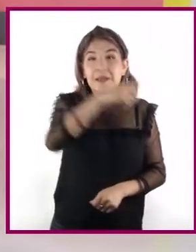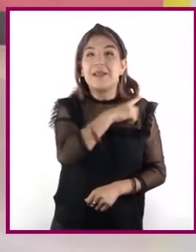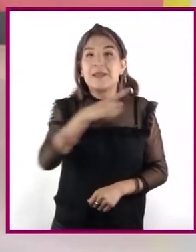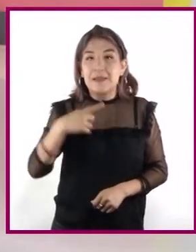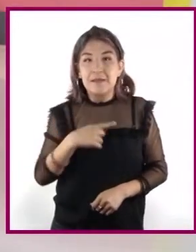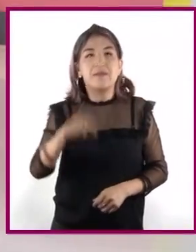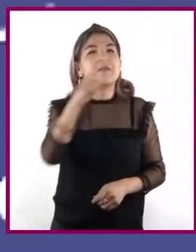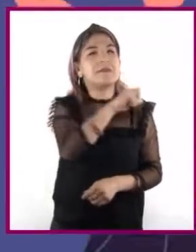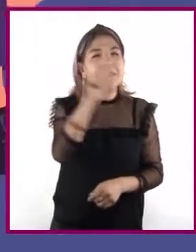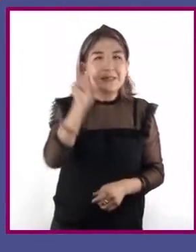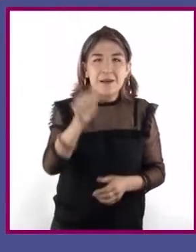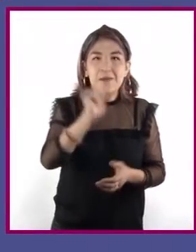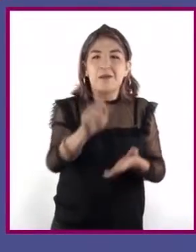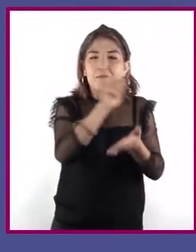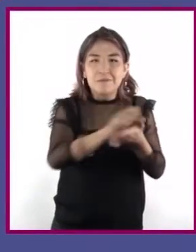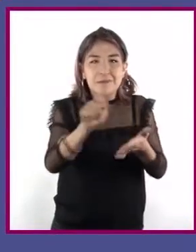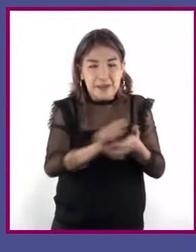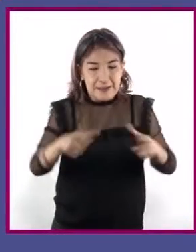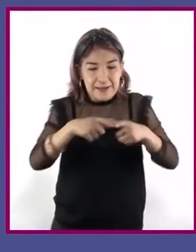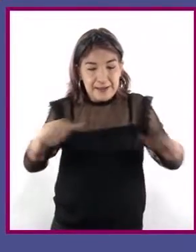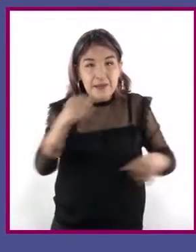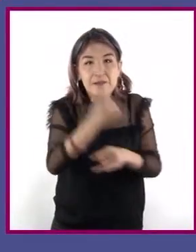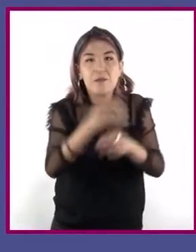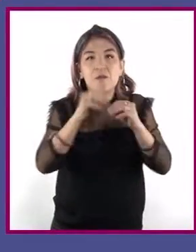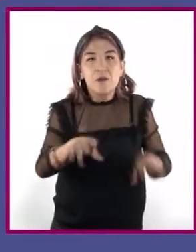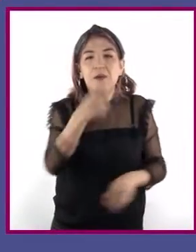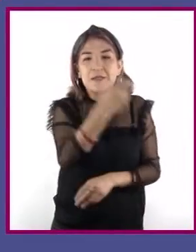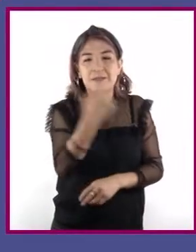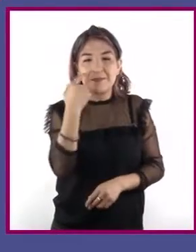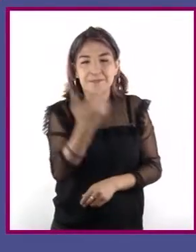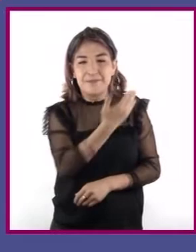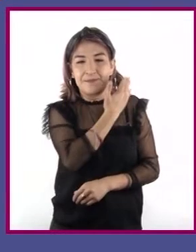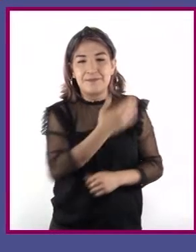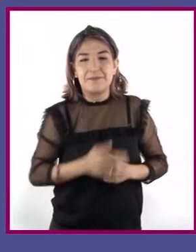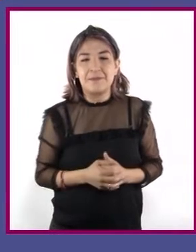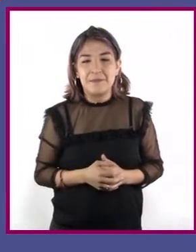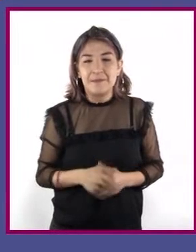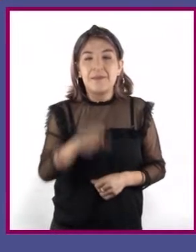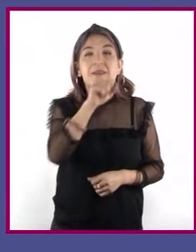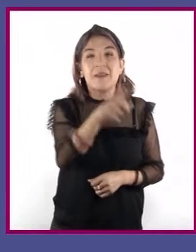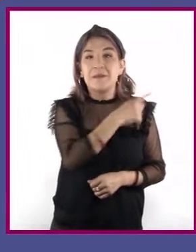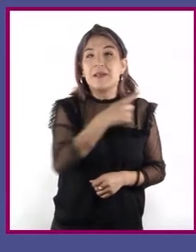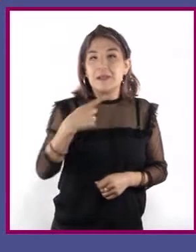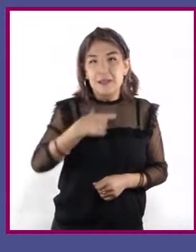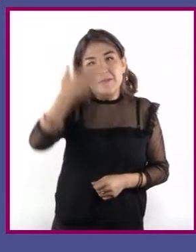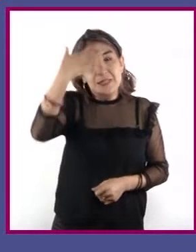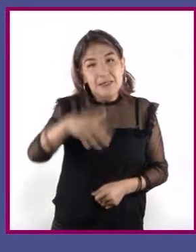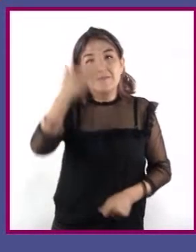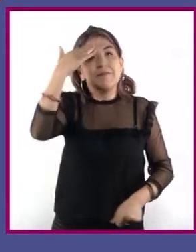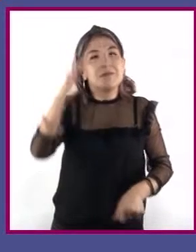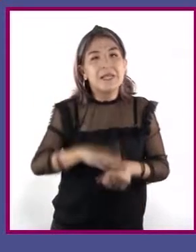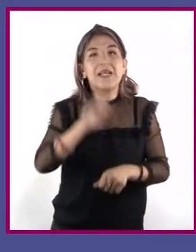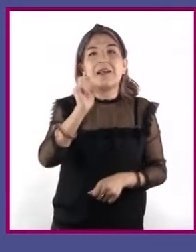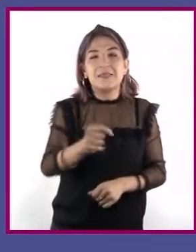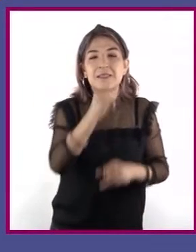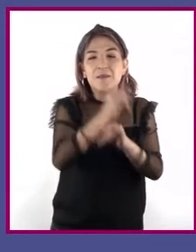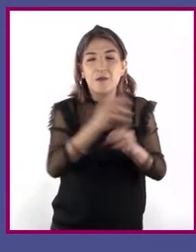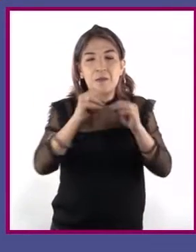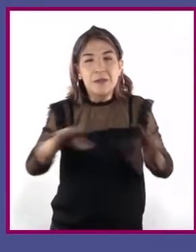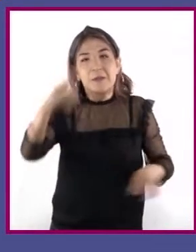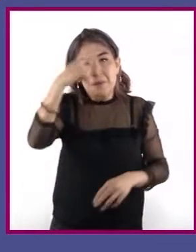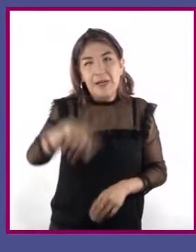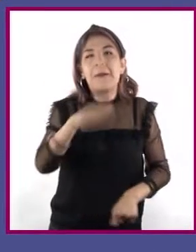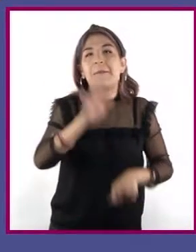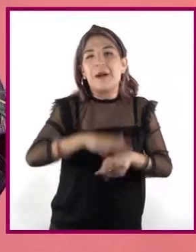se anotan en las fichas los datos de la fuente consultada. También tengan presente que son un medio para